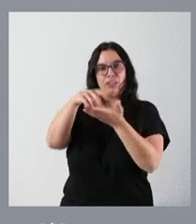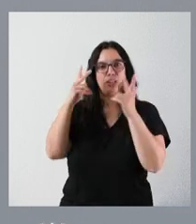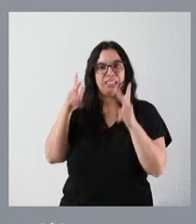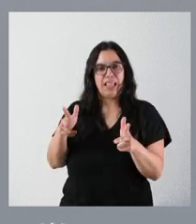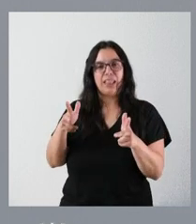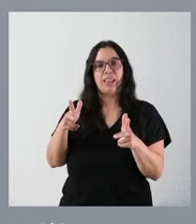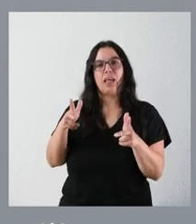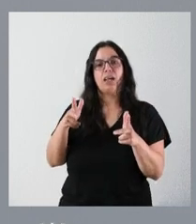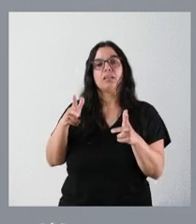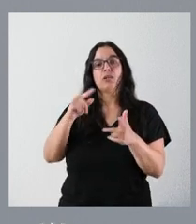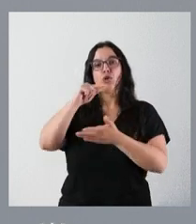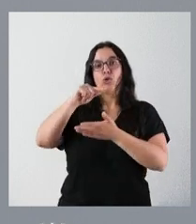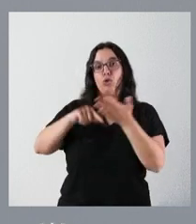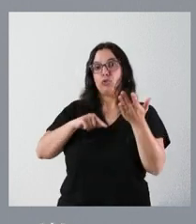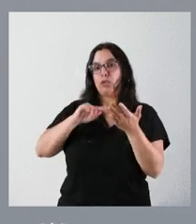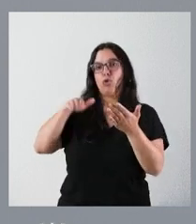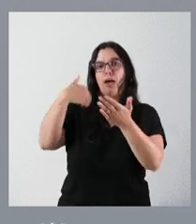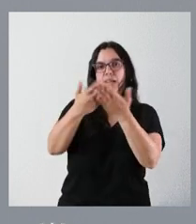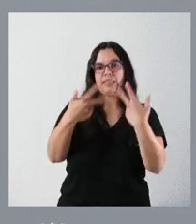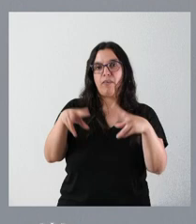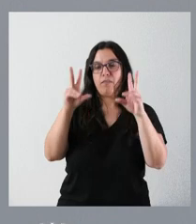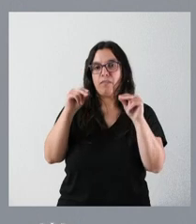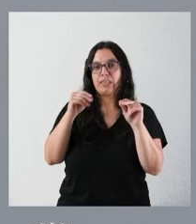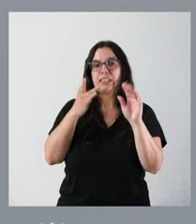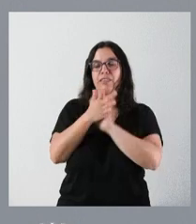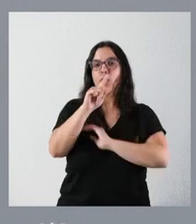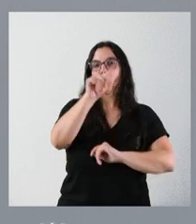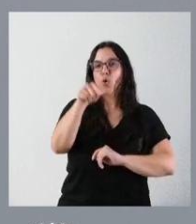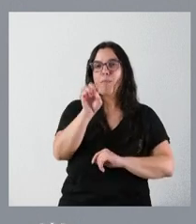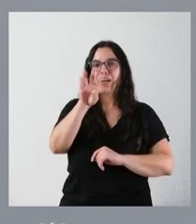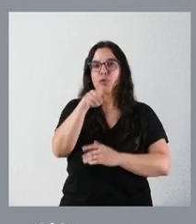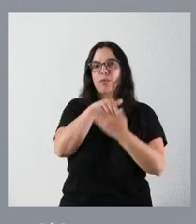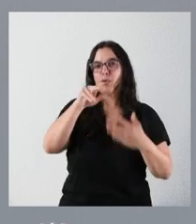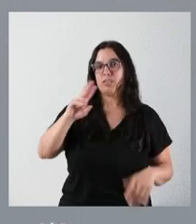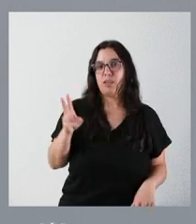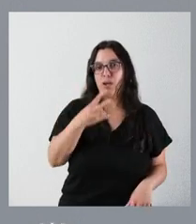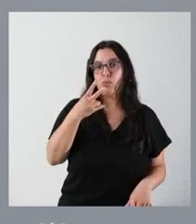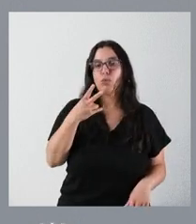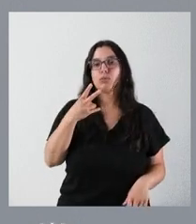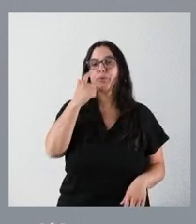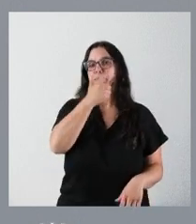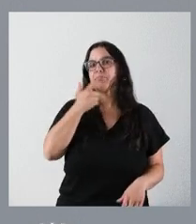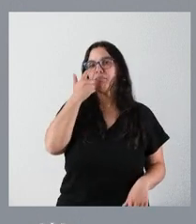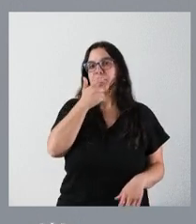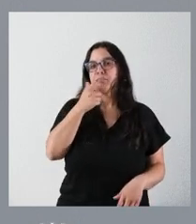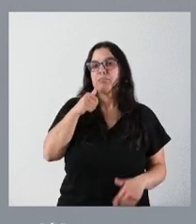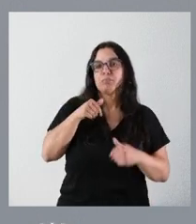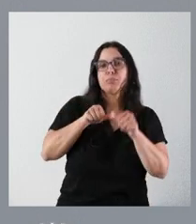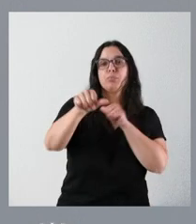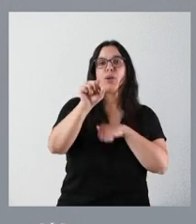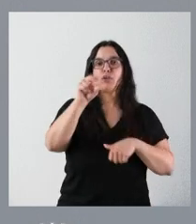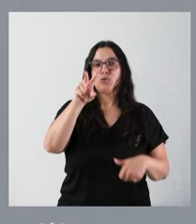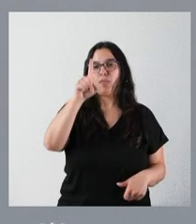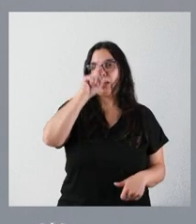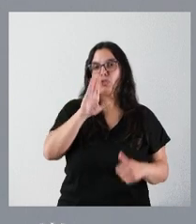durante la vigencia del contrato. En concreto, 1,14 millones de euros durante los próximos 12 años, hasta el año